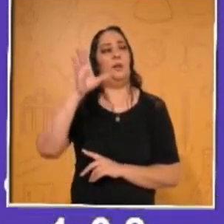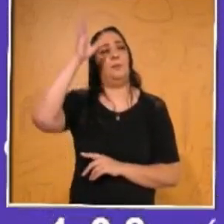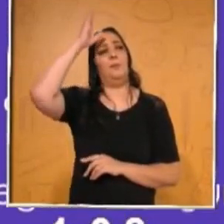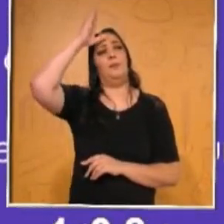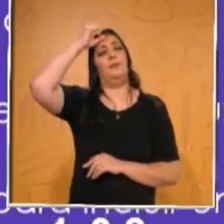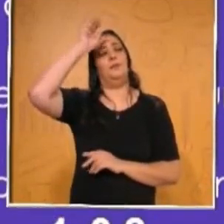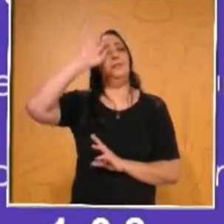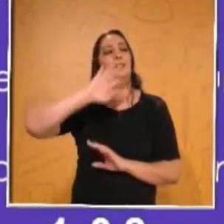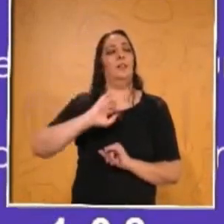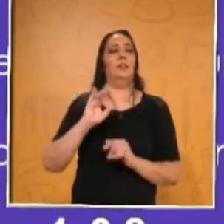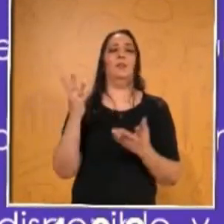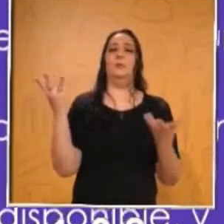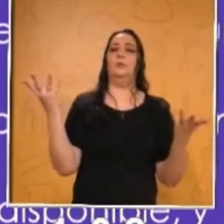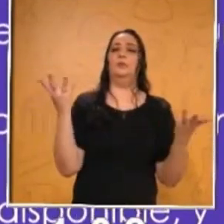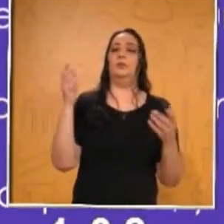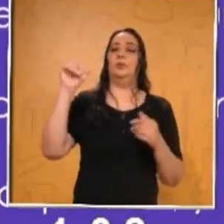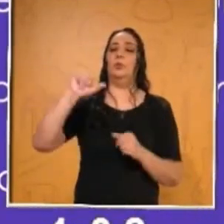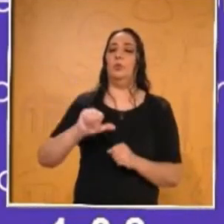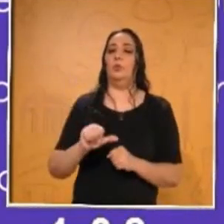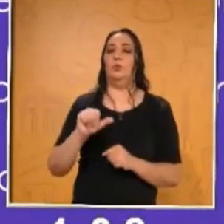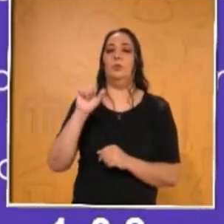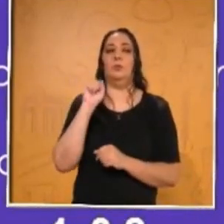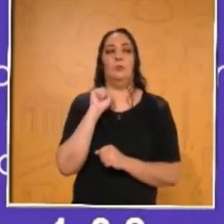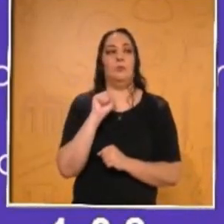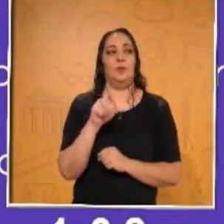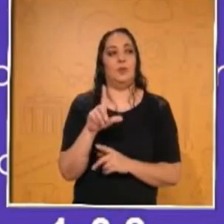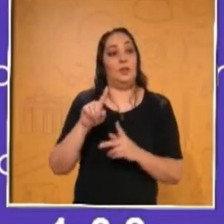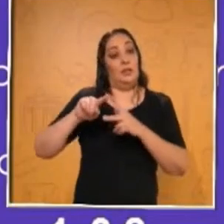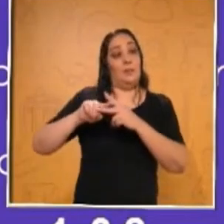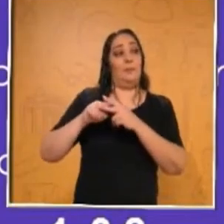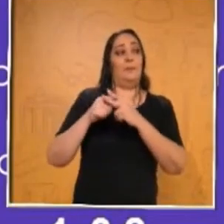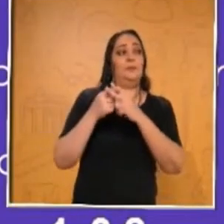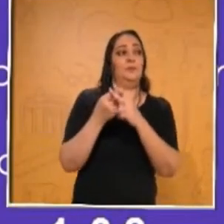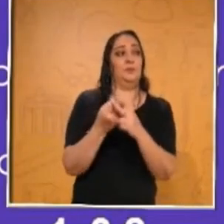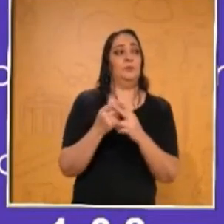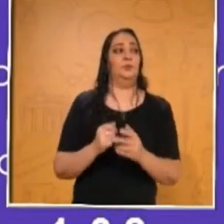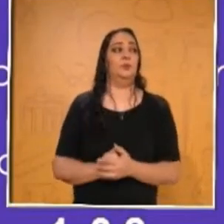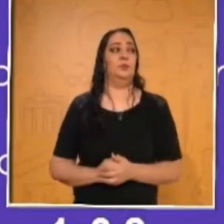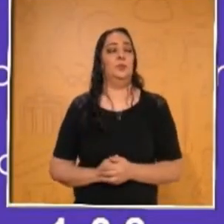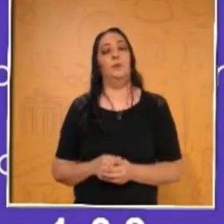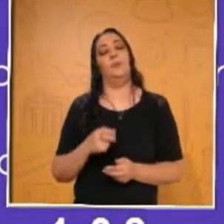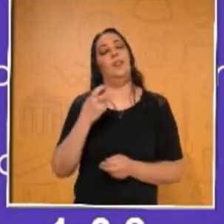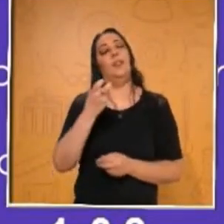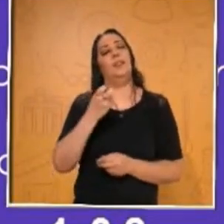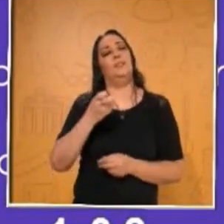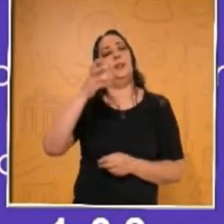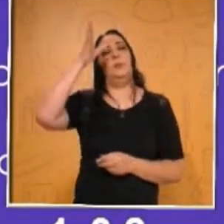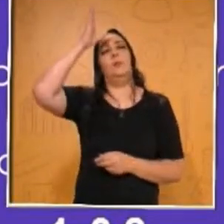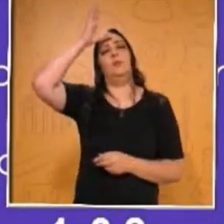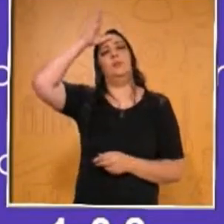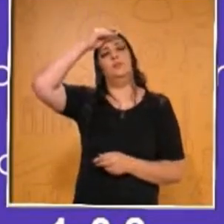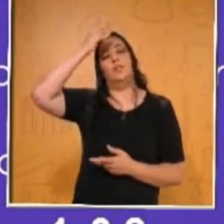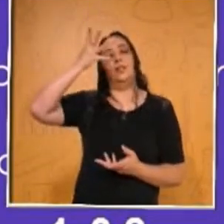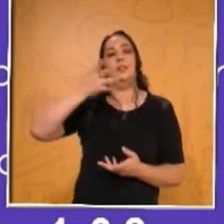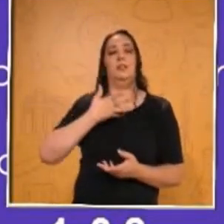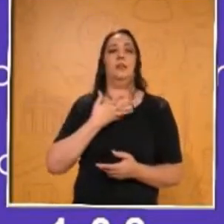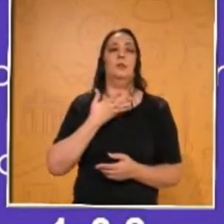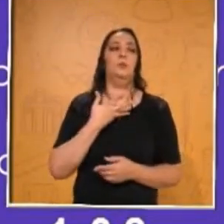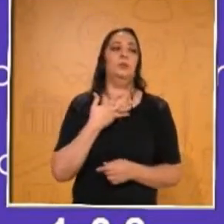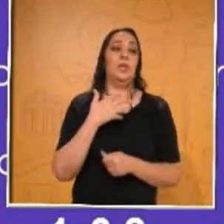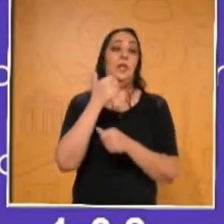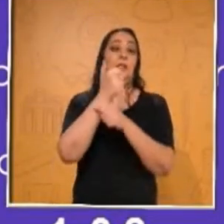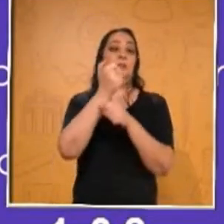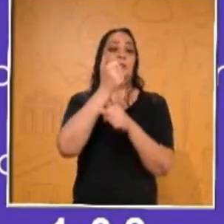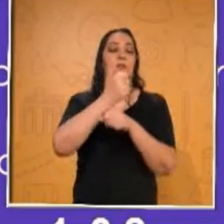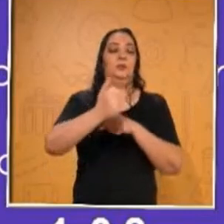esperado que vamos a estar abordando. Y comenzamos. Muy bien. Este aprendizaje se toma del grado de